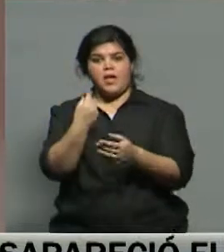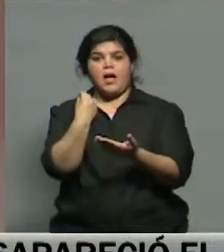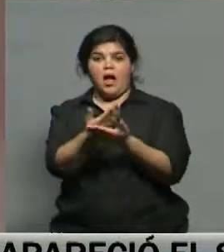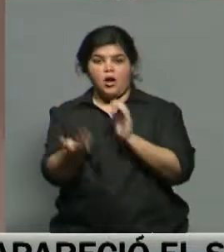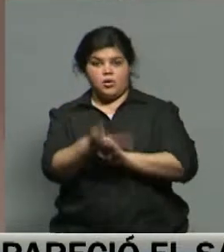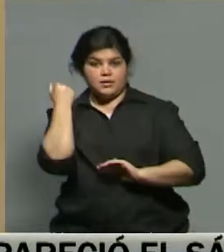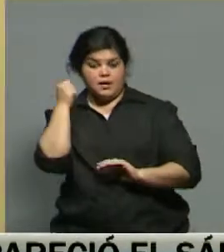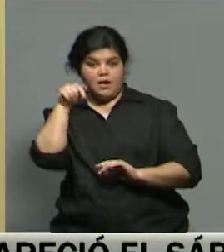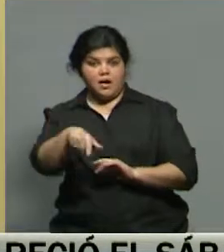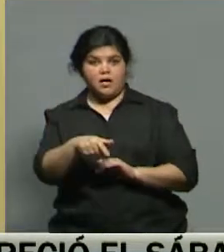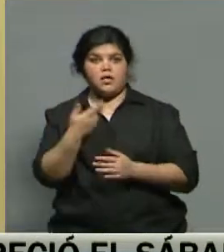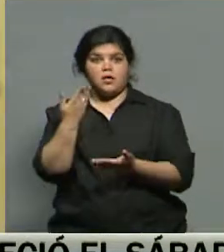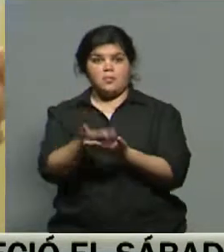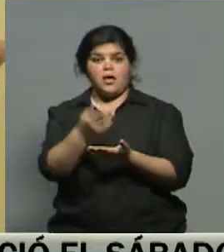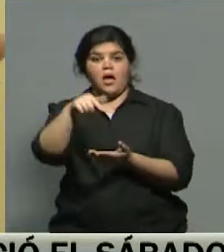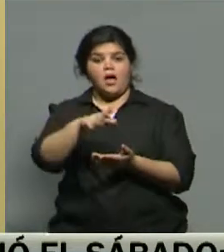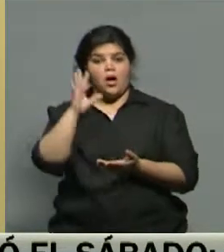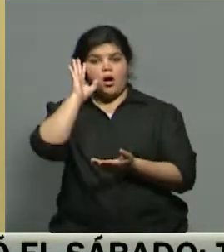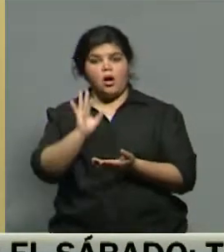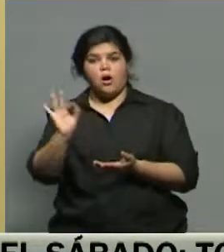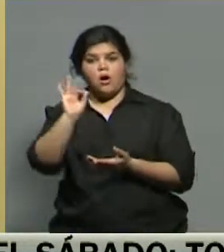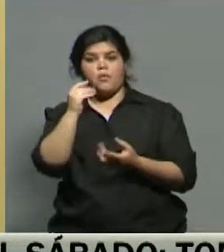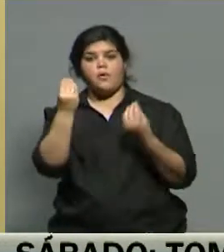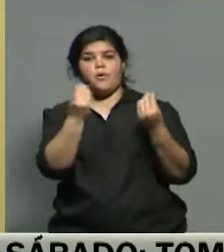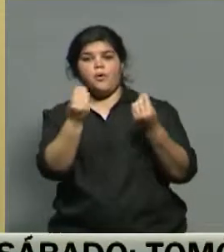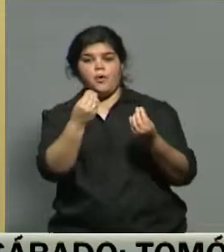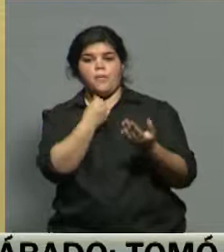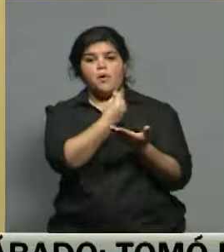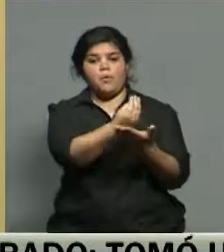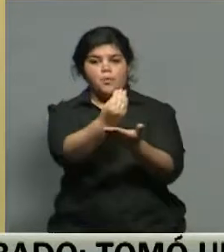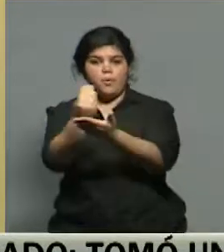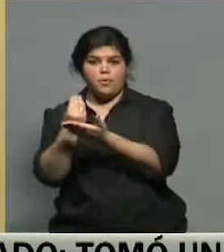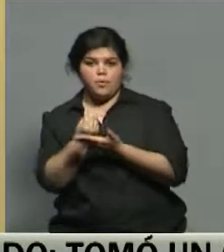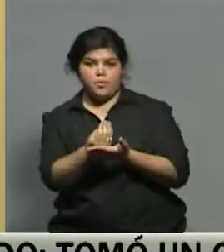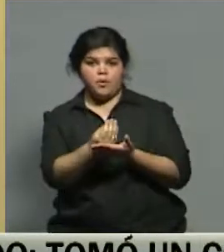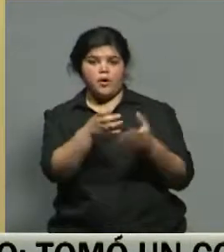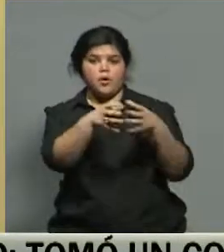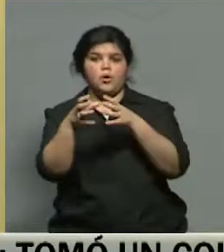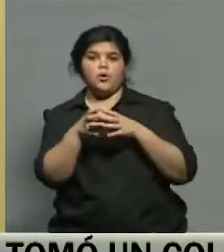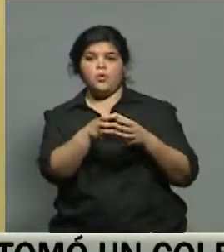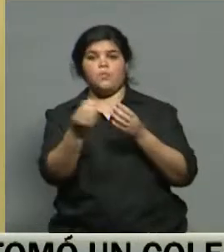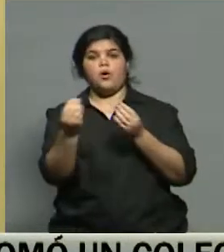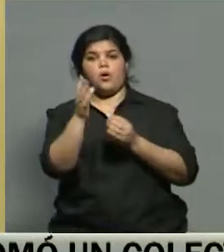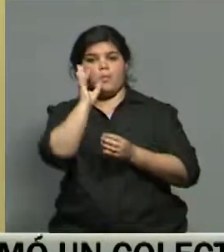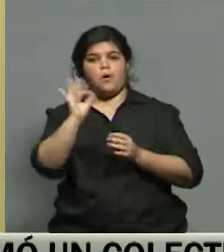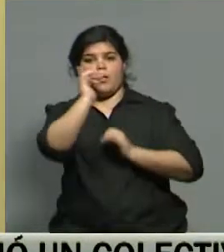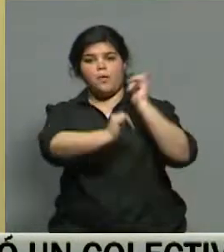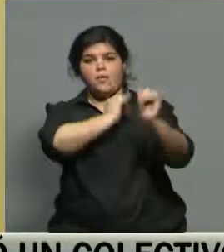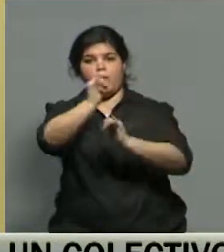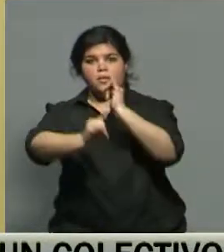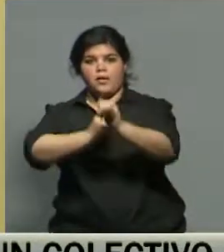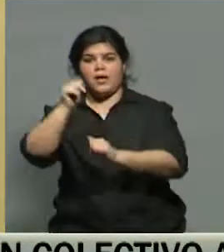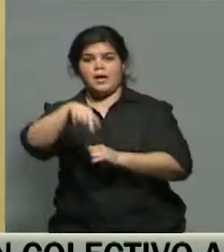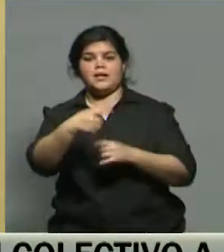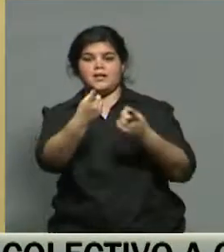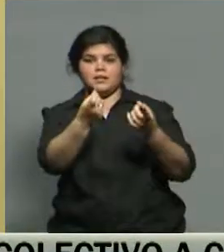Y allí hay que ver entonces los distintos funcionarios de los partidos, cómo se van a empezar a manifestar. Recordemos que necesita los dos tercios